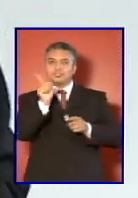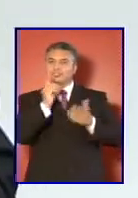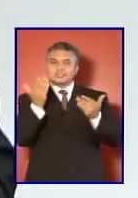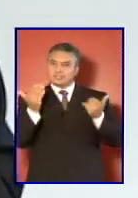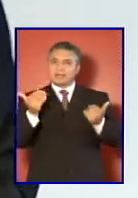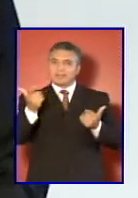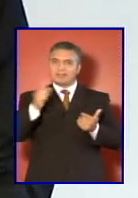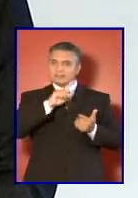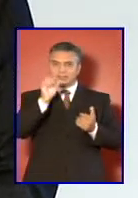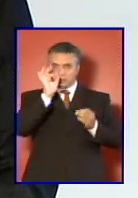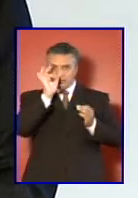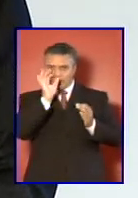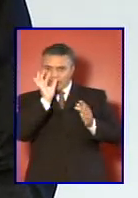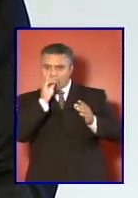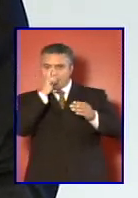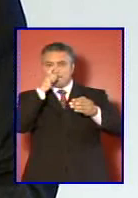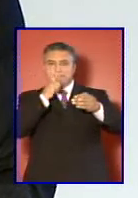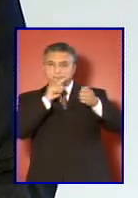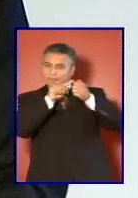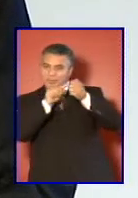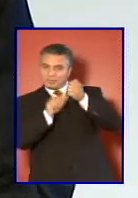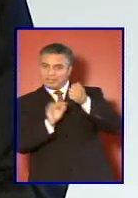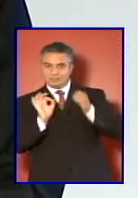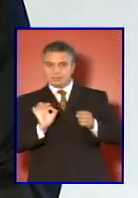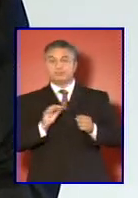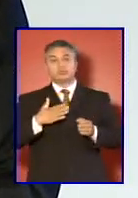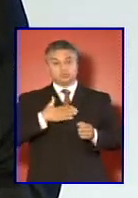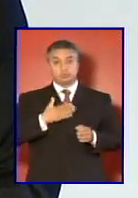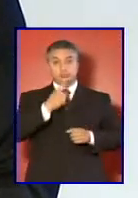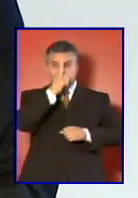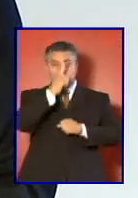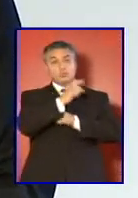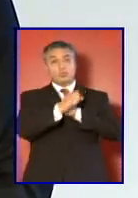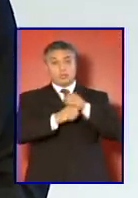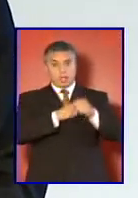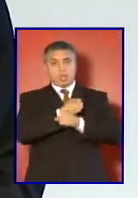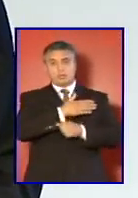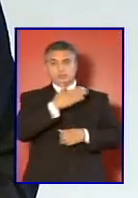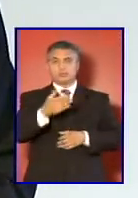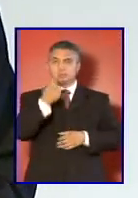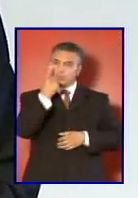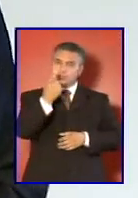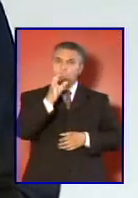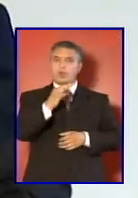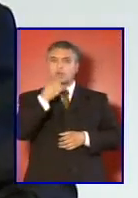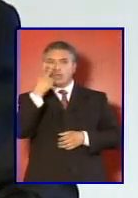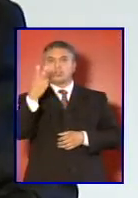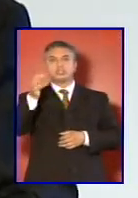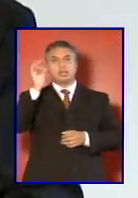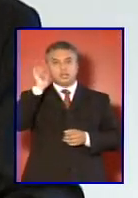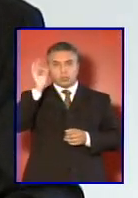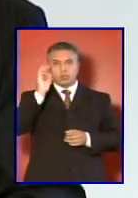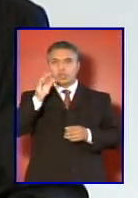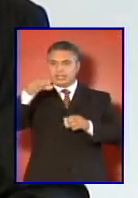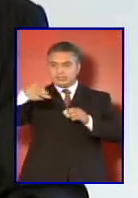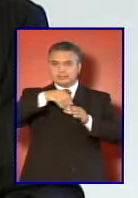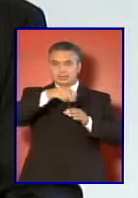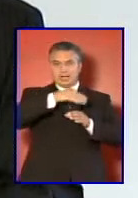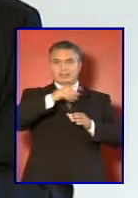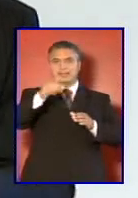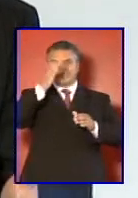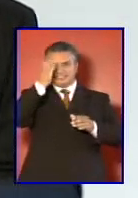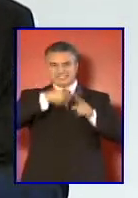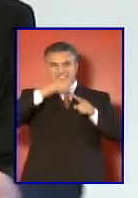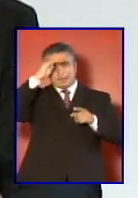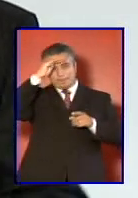totalmente perfilada he tenido durante el año una o dos reuniones con integrantes o expertos en el mundo de la